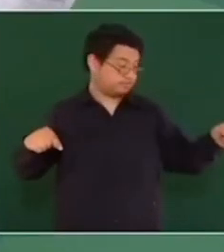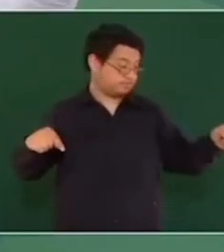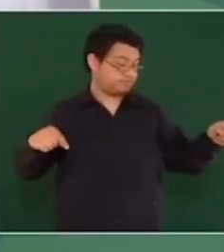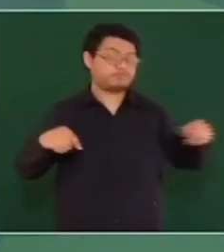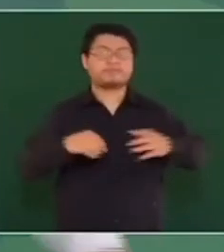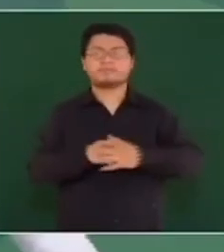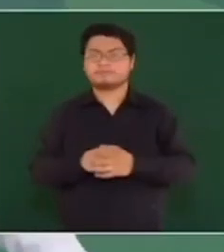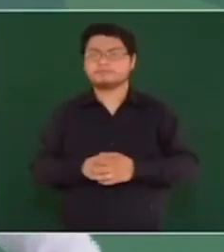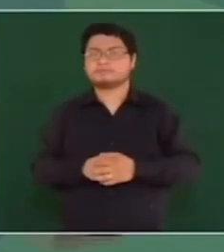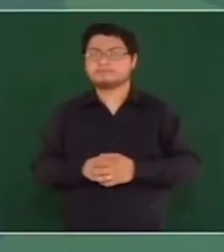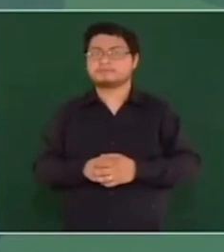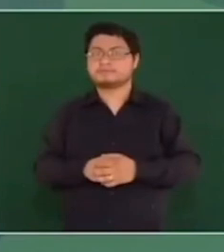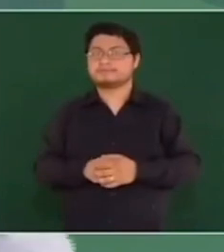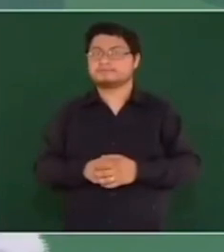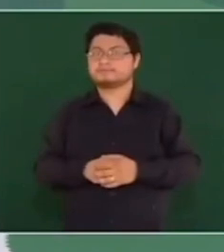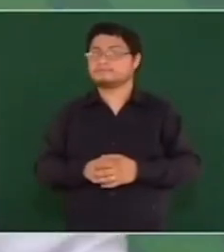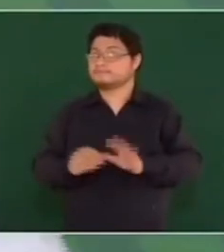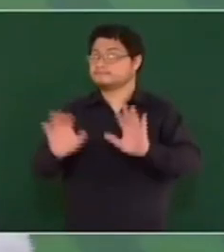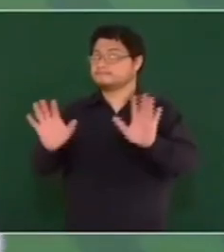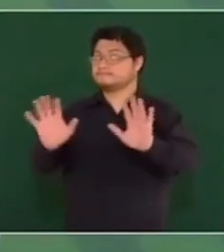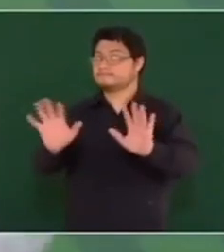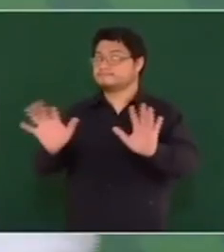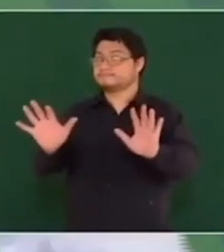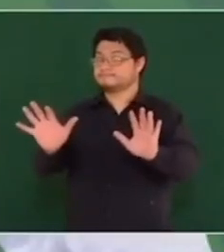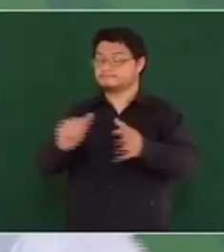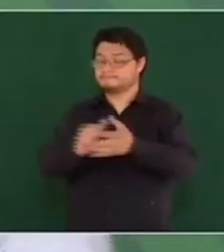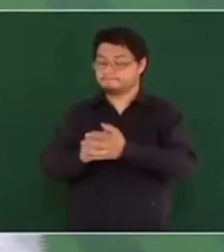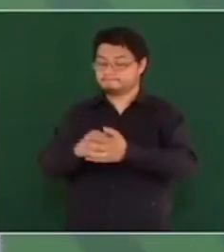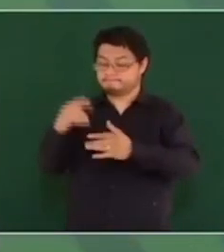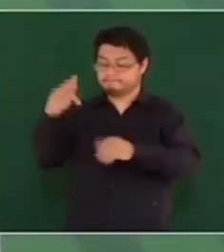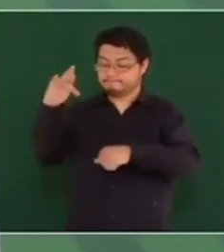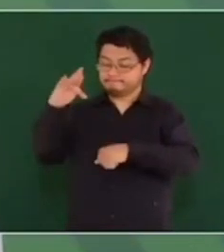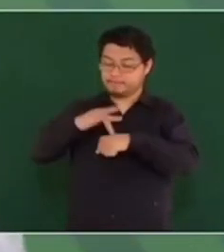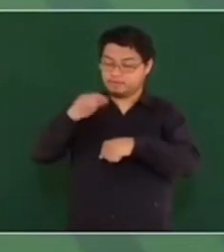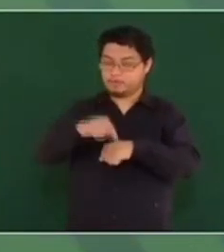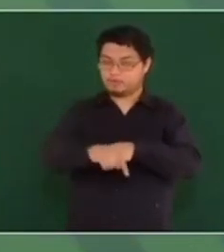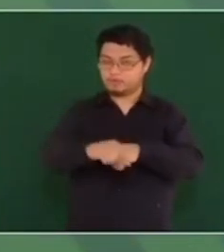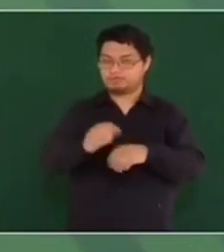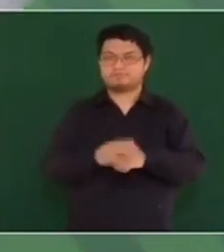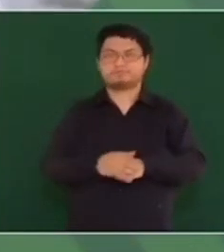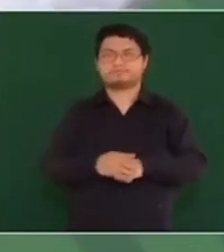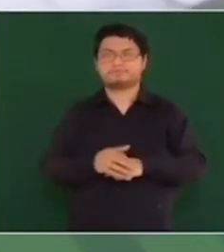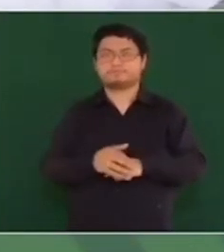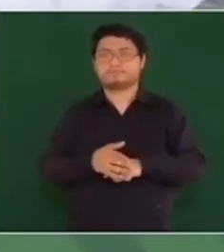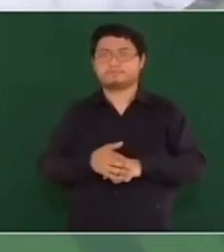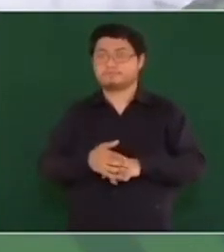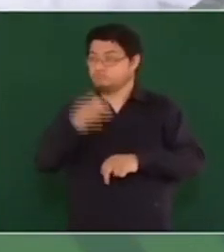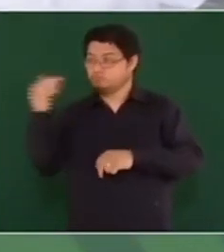sin tocar el suelo, por arriba.